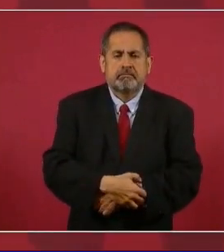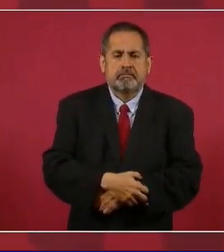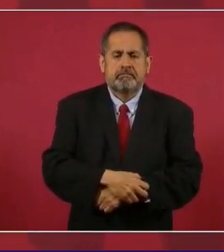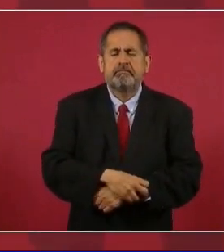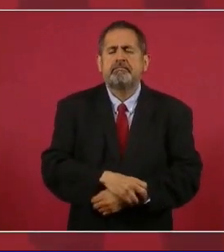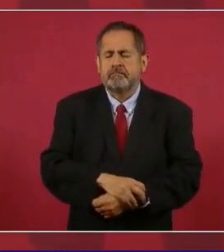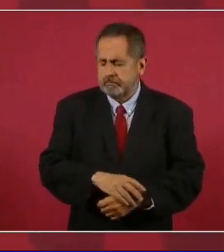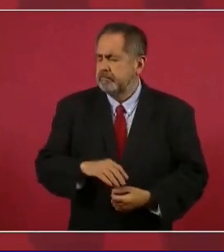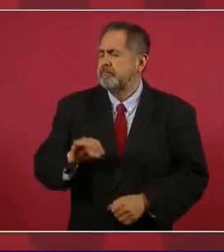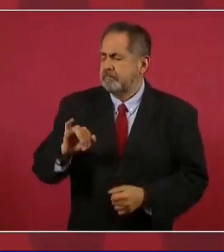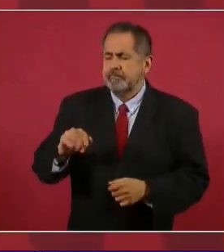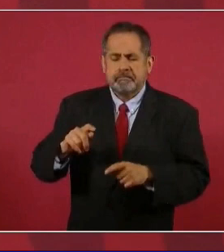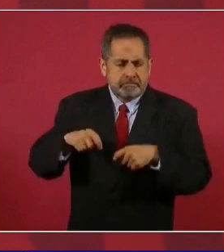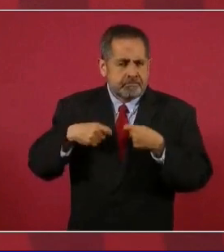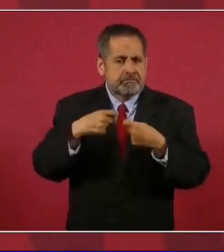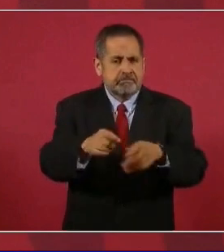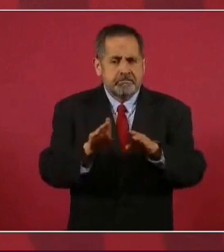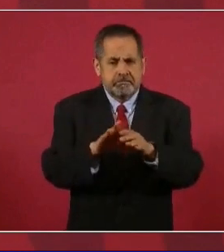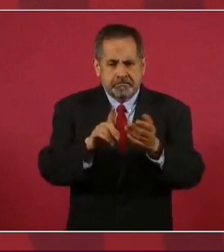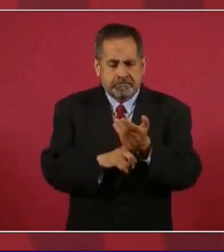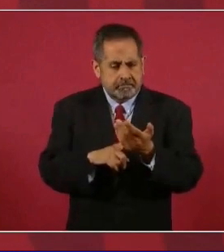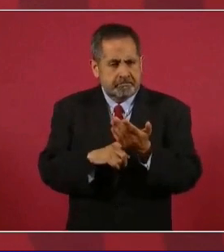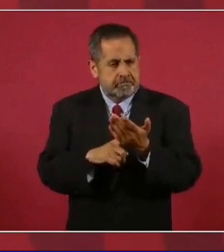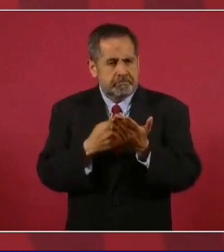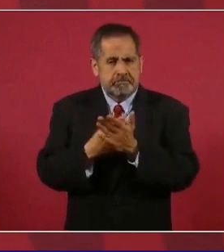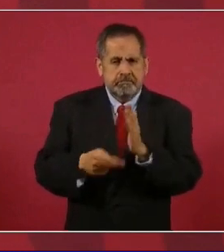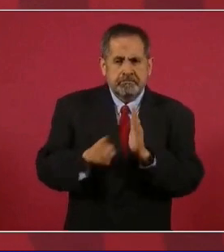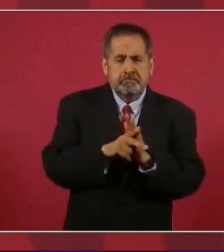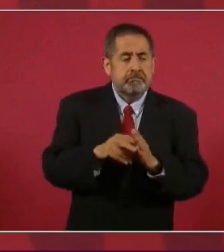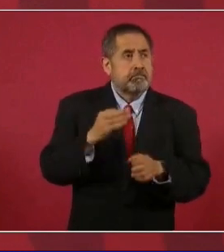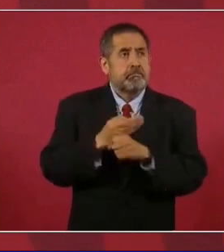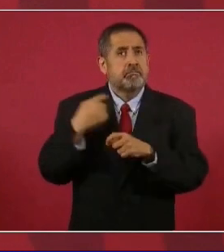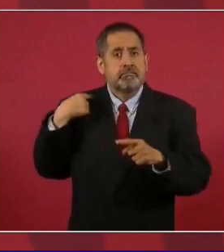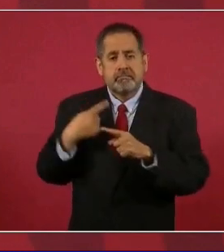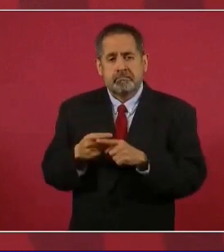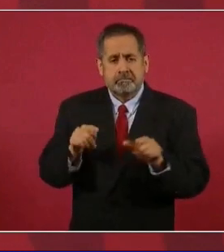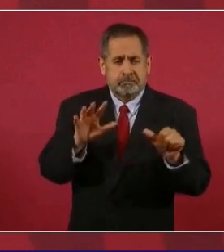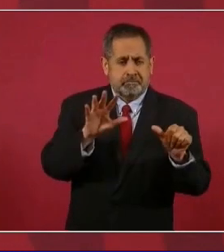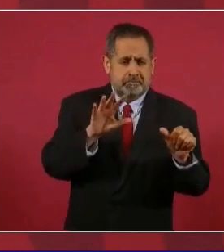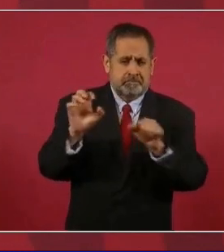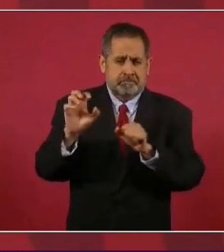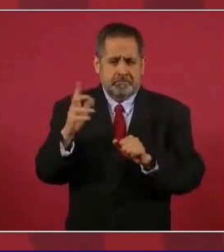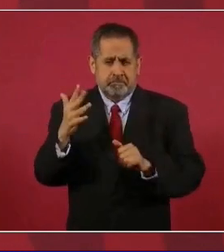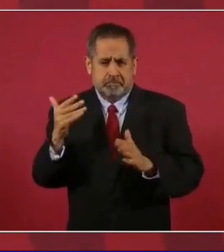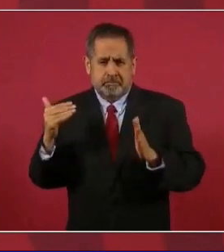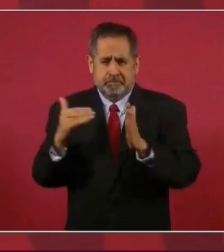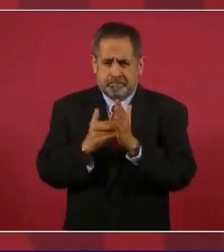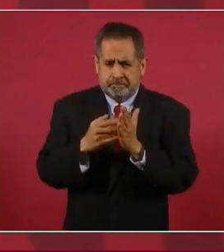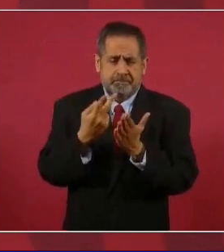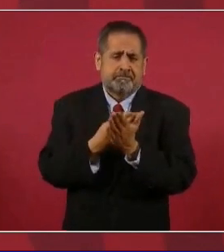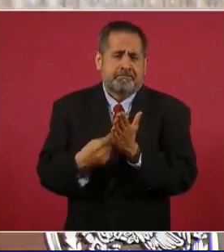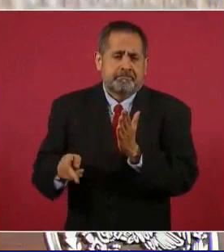mi caso de maestros, desde que estamos son 650 mil nuevas